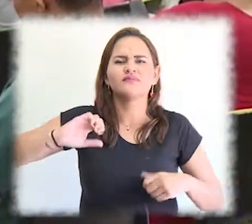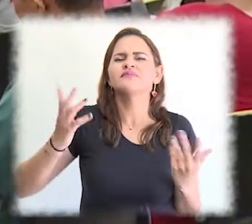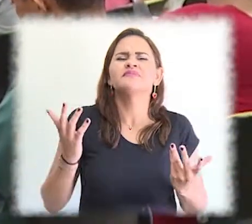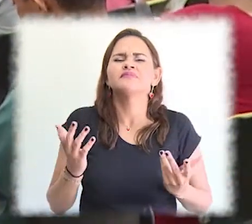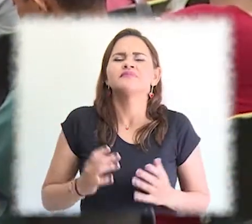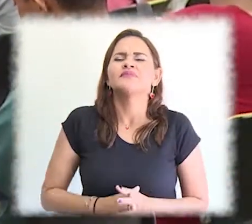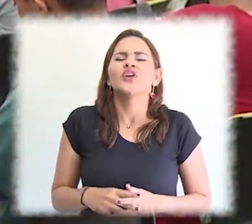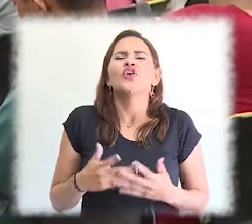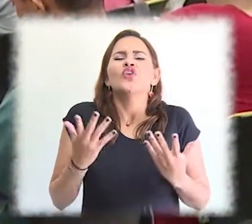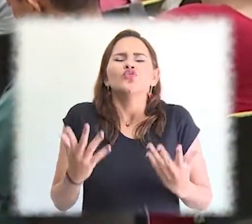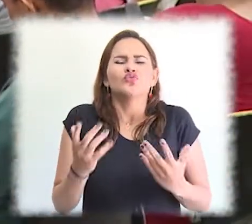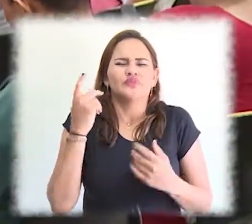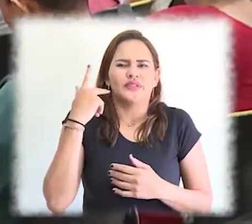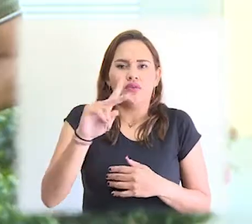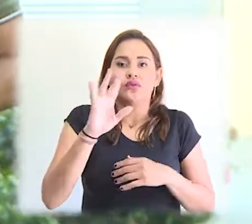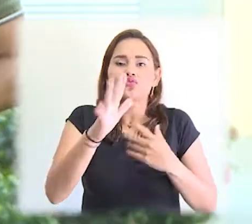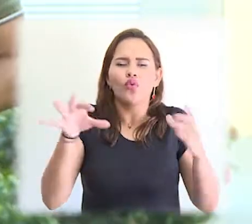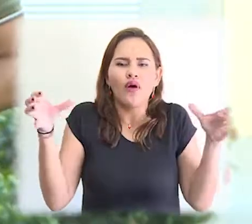profesional.